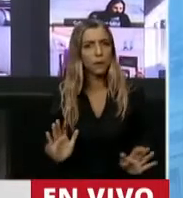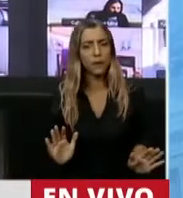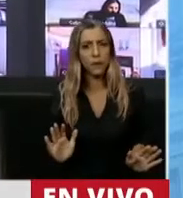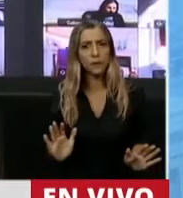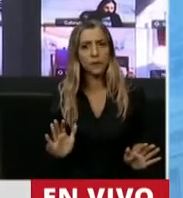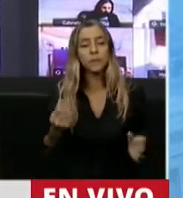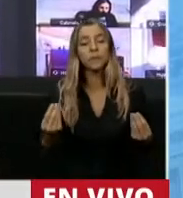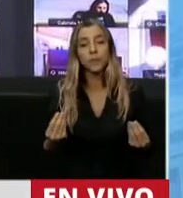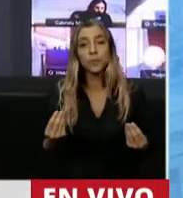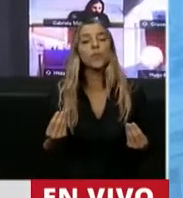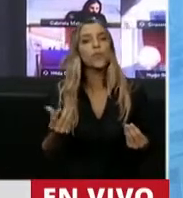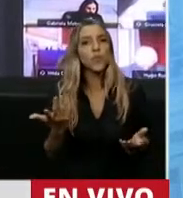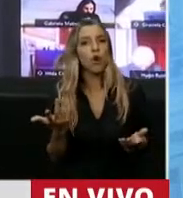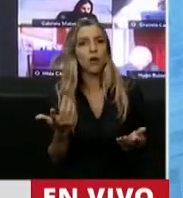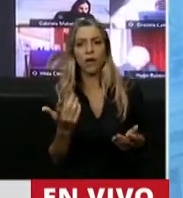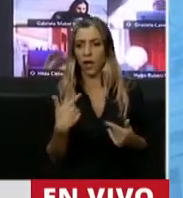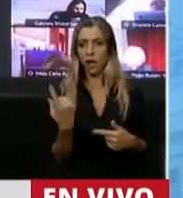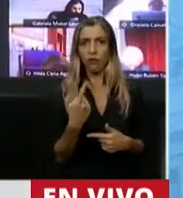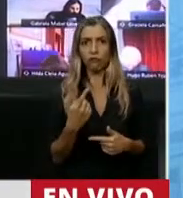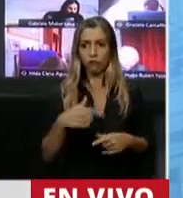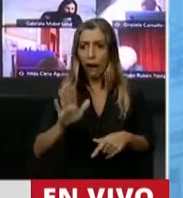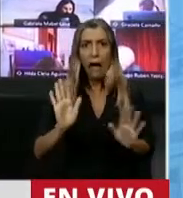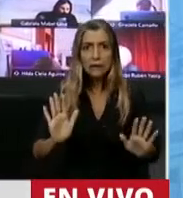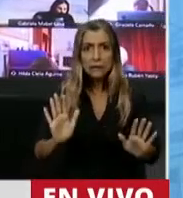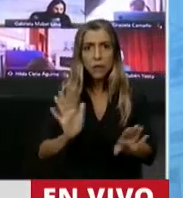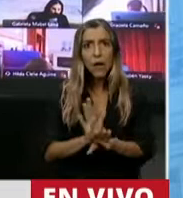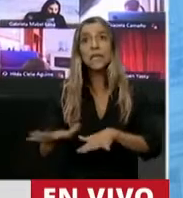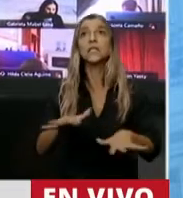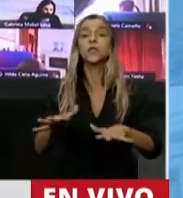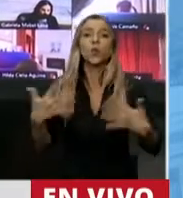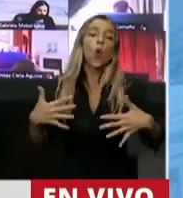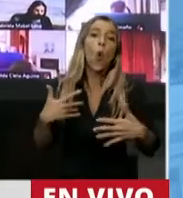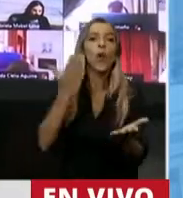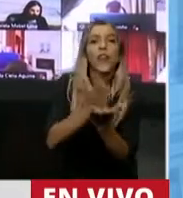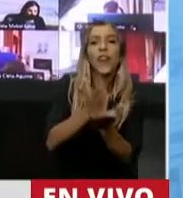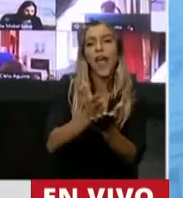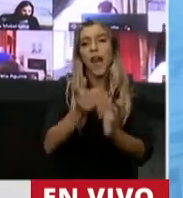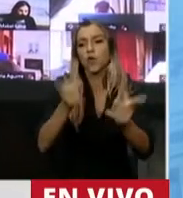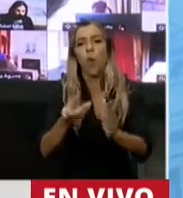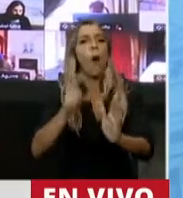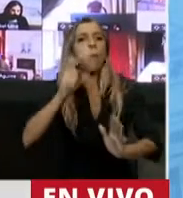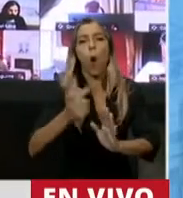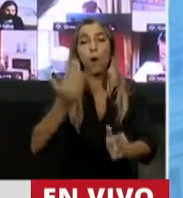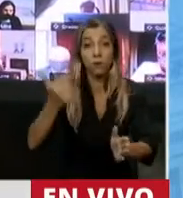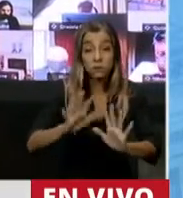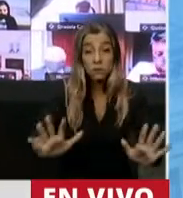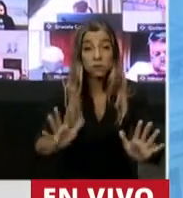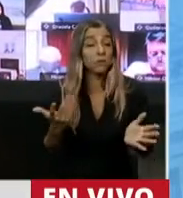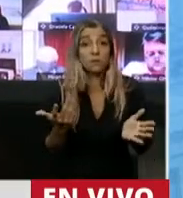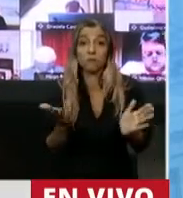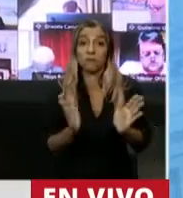circunstanciales no habilitan a violentar derechos constitucionales. El Estado de Derecho está por encima de las mayorías